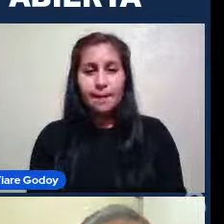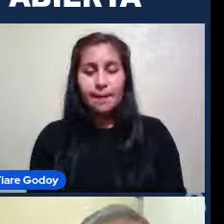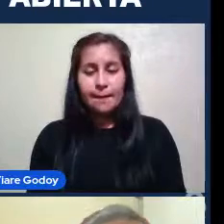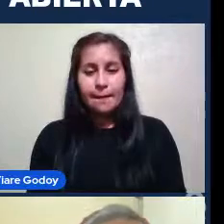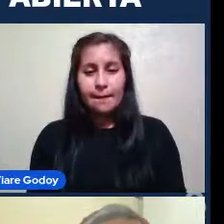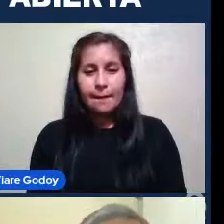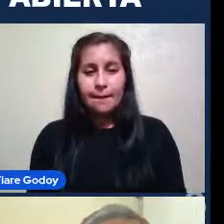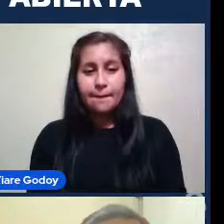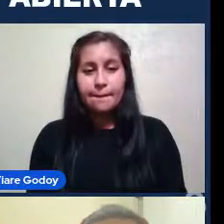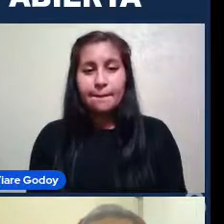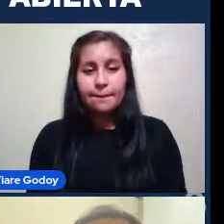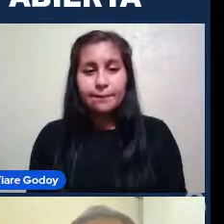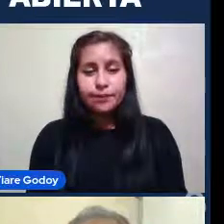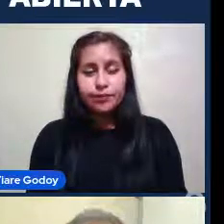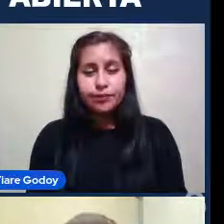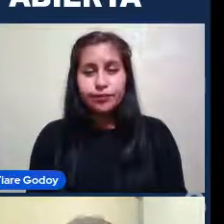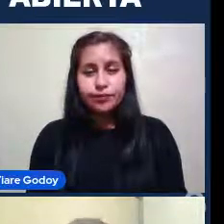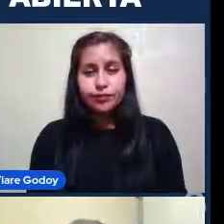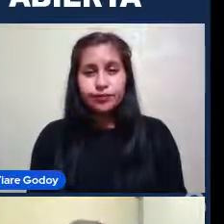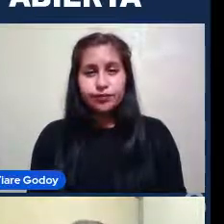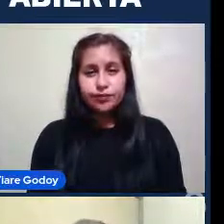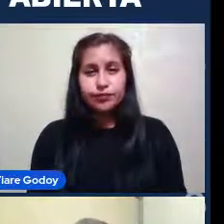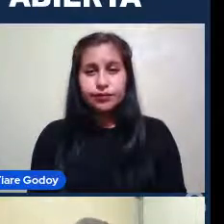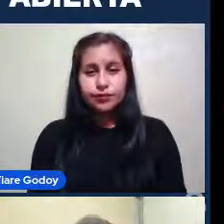Me salí de esto Ahí vuelvo